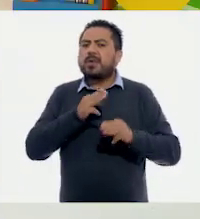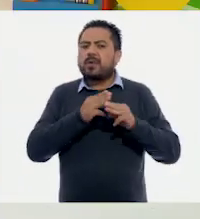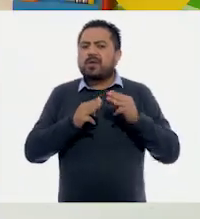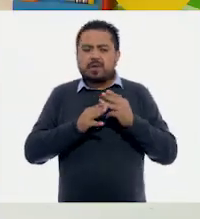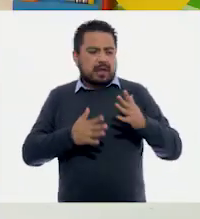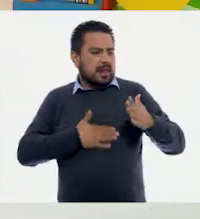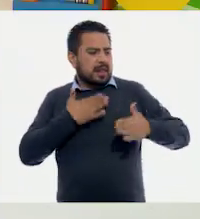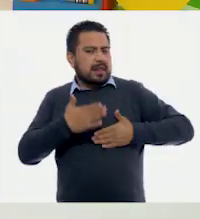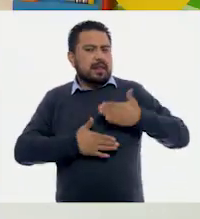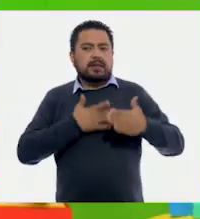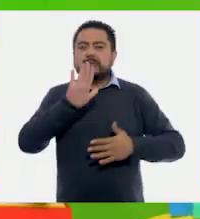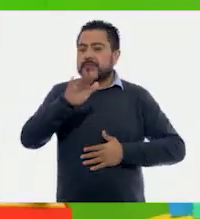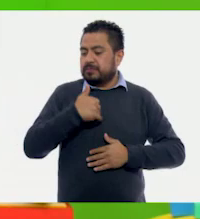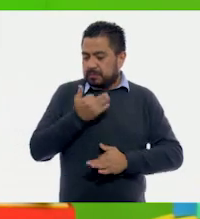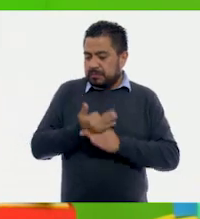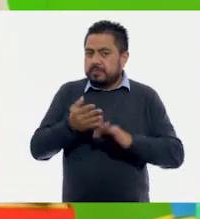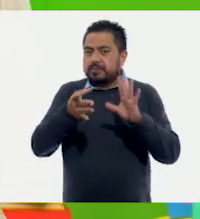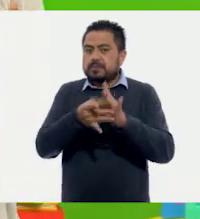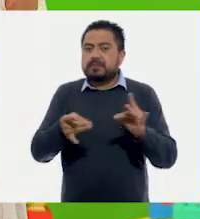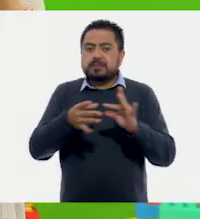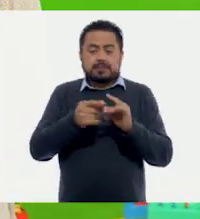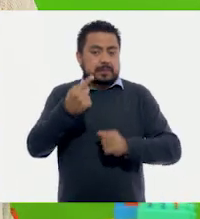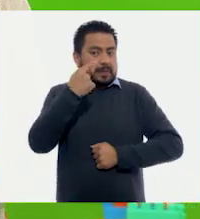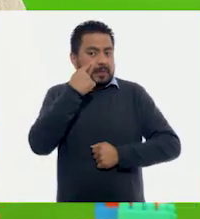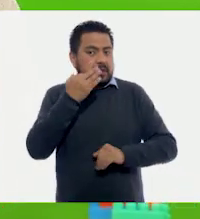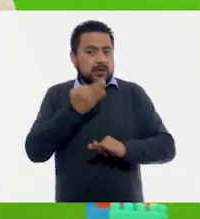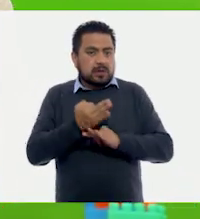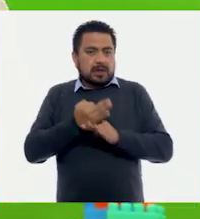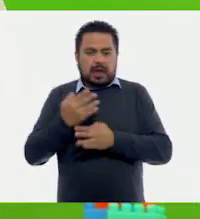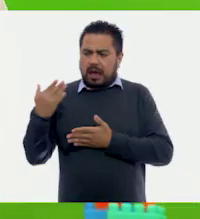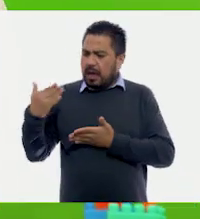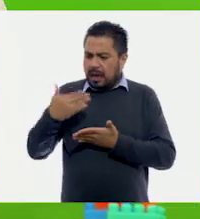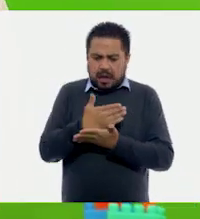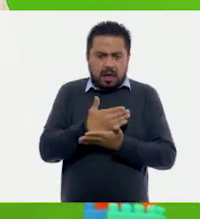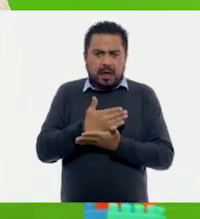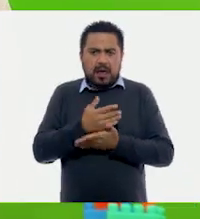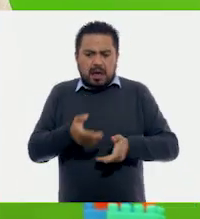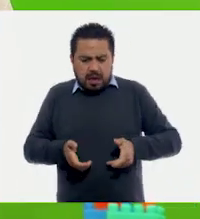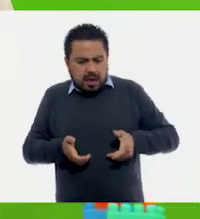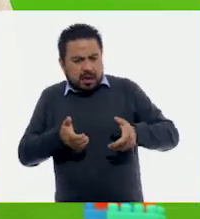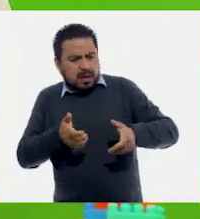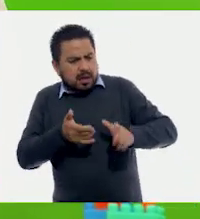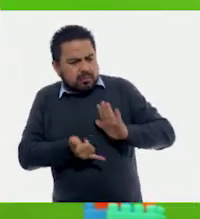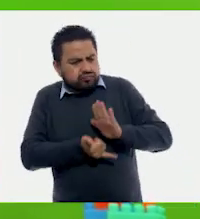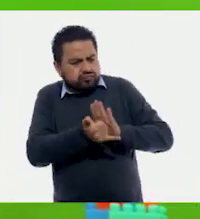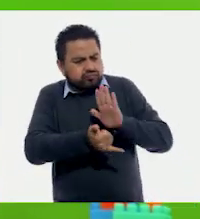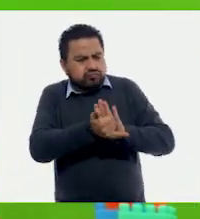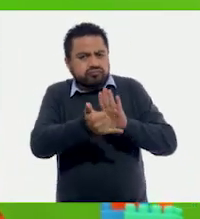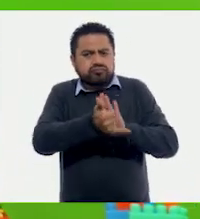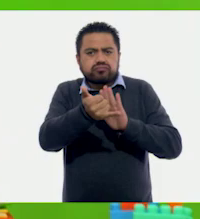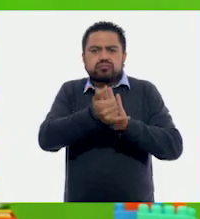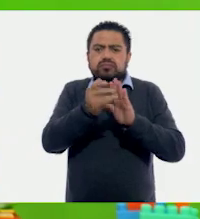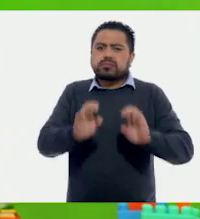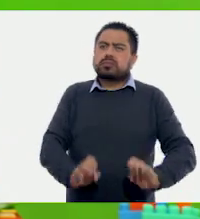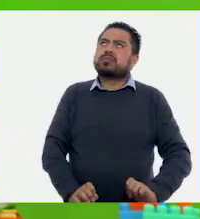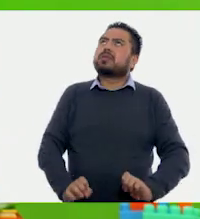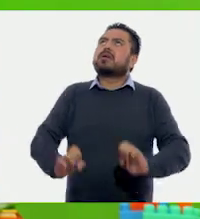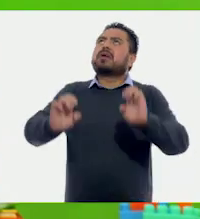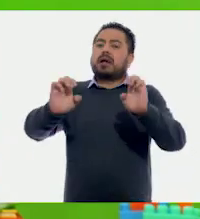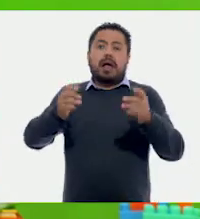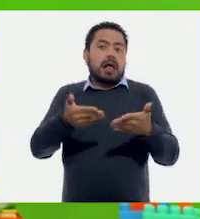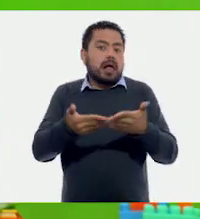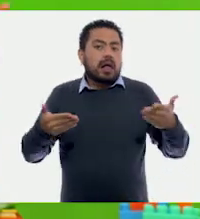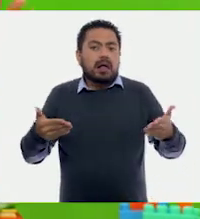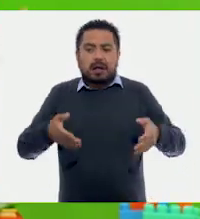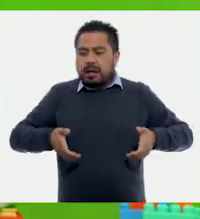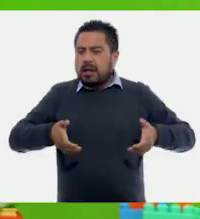alegría. ¡Ay, pues que te cuento! Fíjate que de camino aquí pasé por una calle en la que están construyendo un edificio. Y entonces